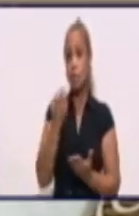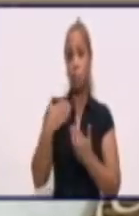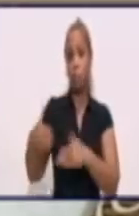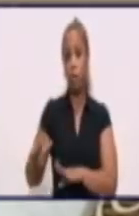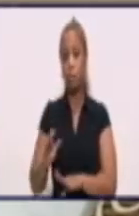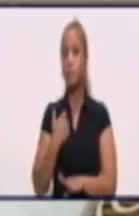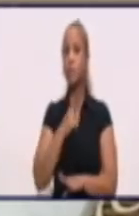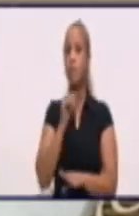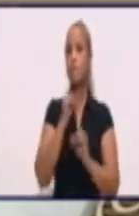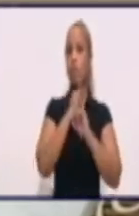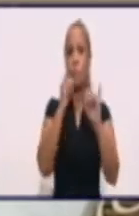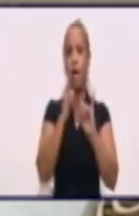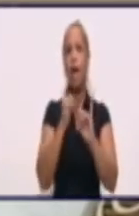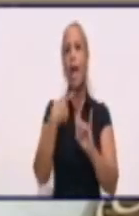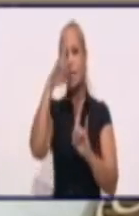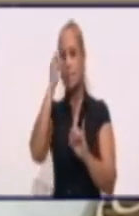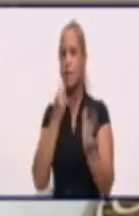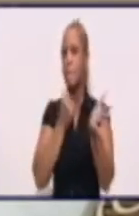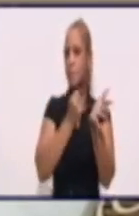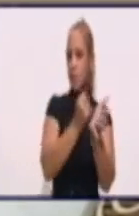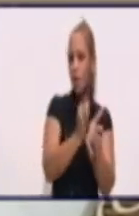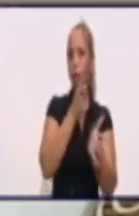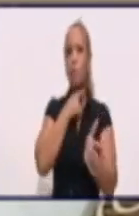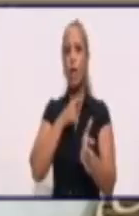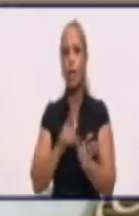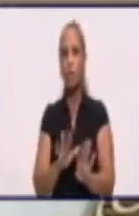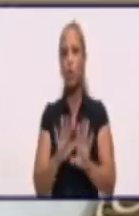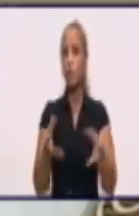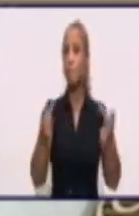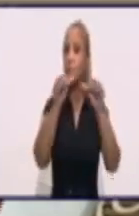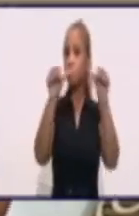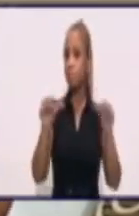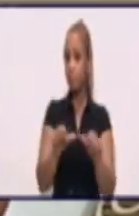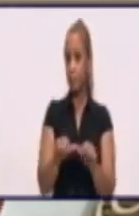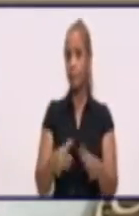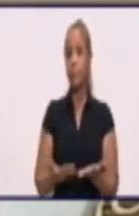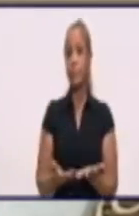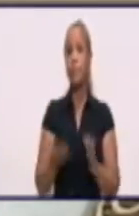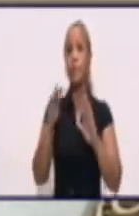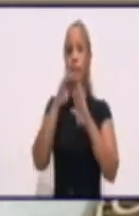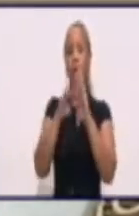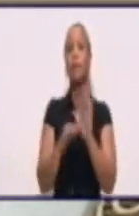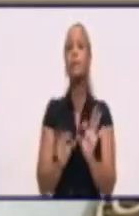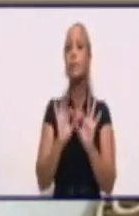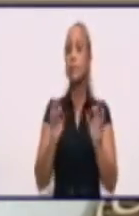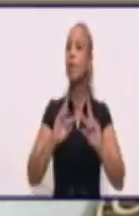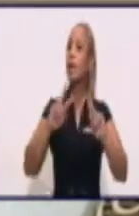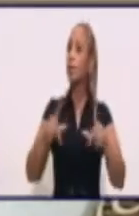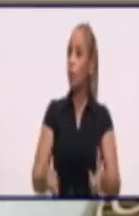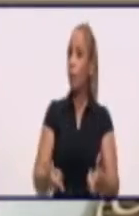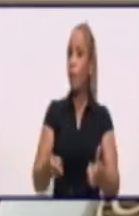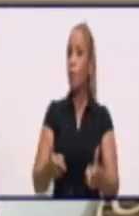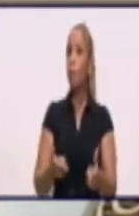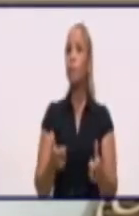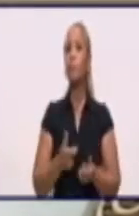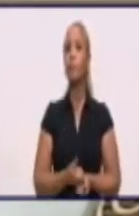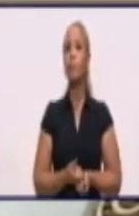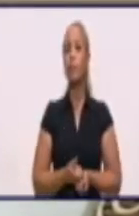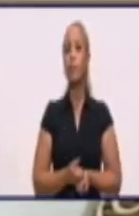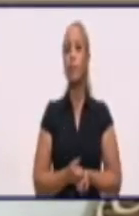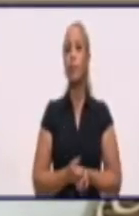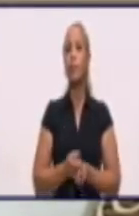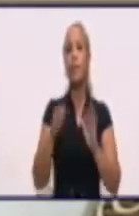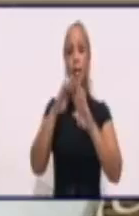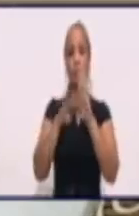miércoles, por ejemplo, existe ya el espacio creado para la revista de verano. Retomamos el espacio de la revista de verano